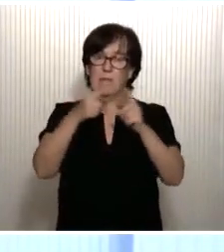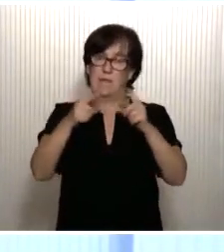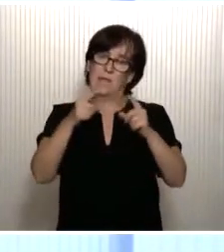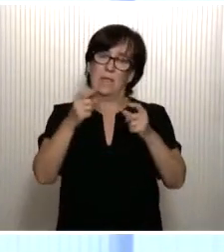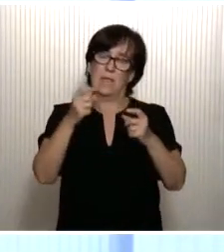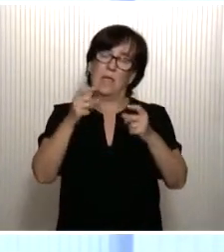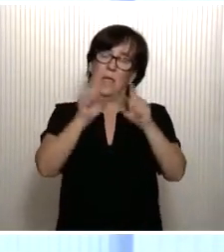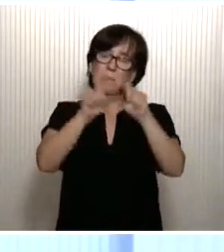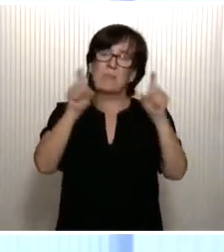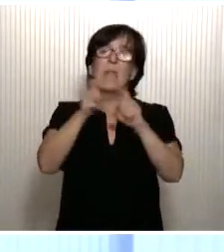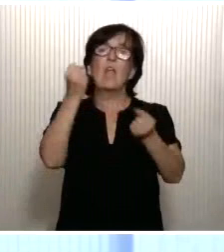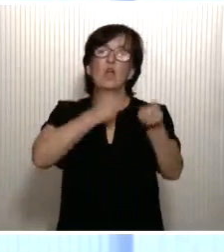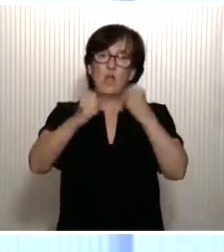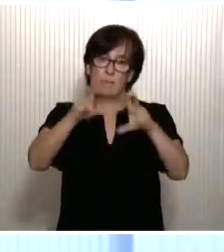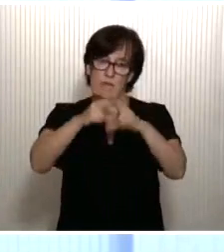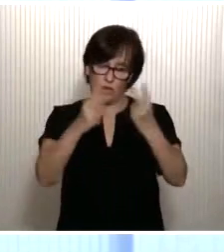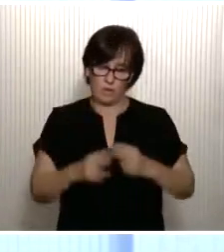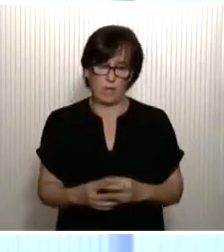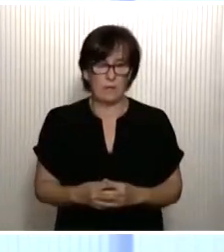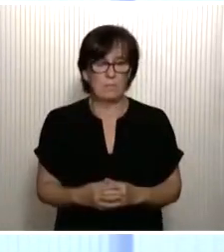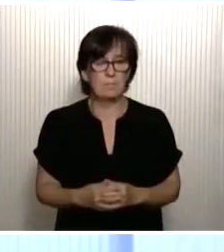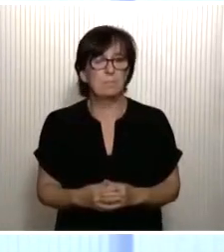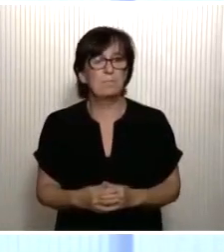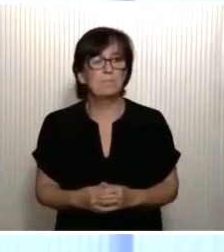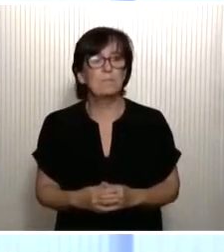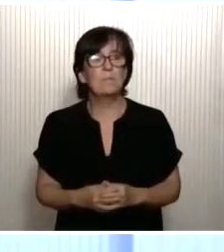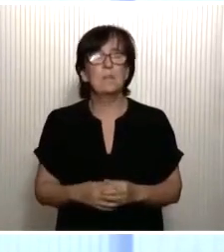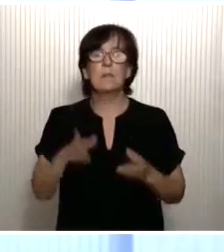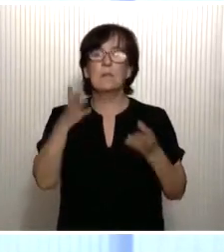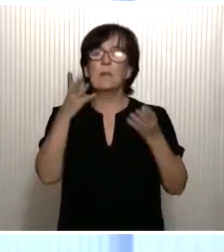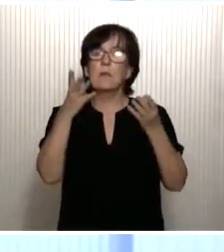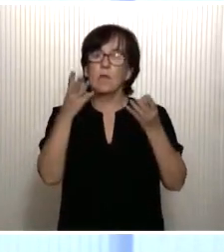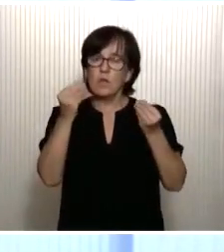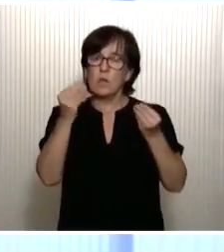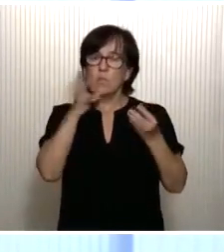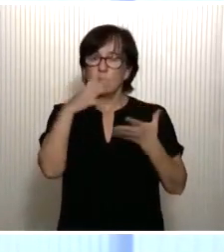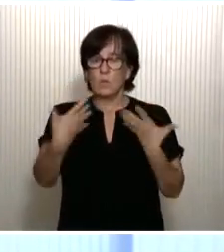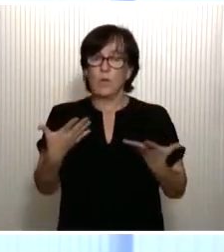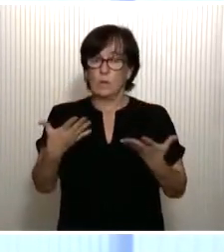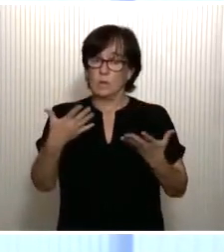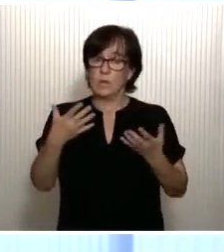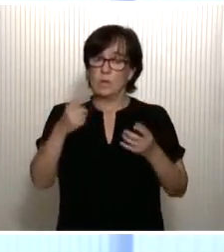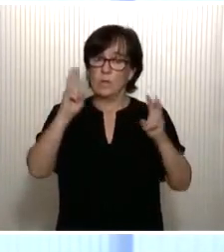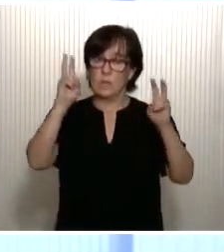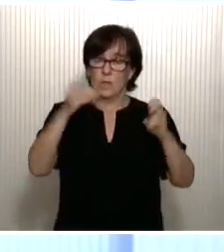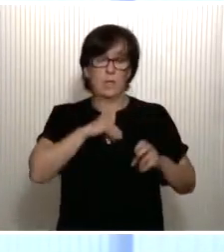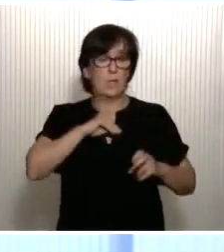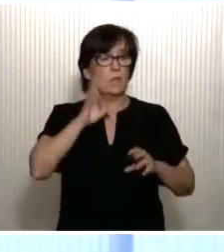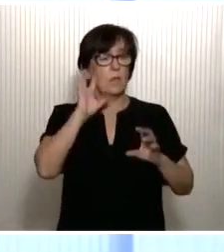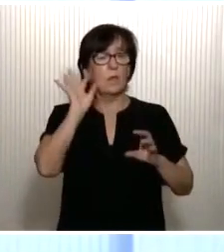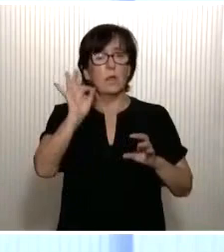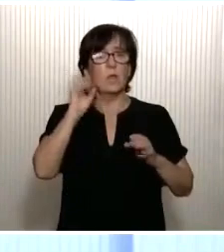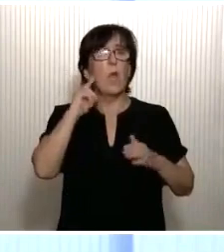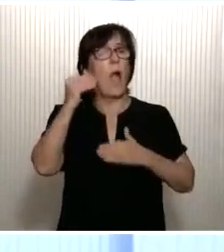economía social. Es mucho lo que España tiene hecho en este terreno. Es evidente que tenemos mucho avanzado en las nuevas